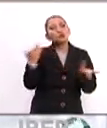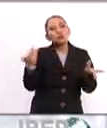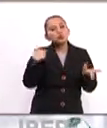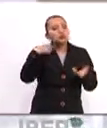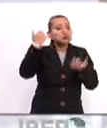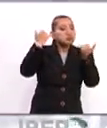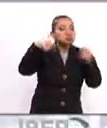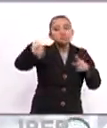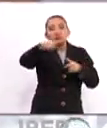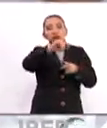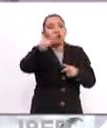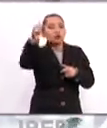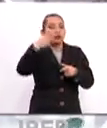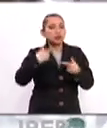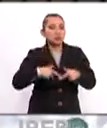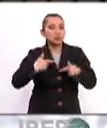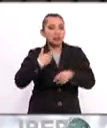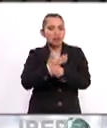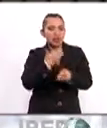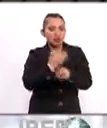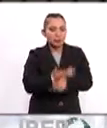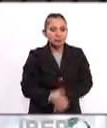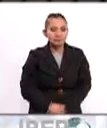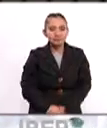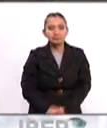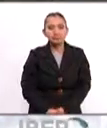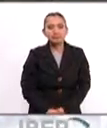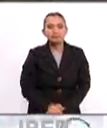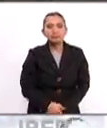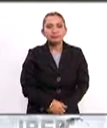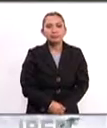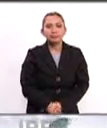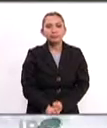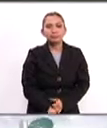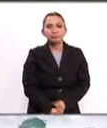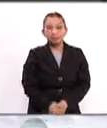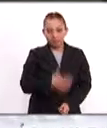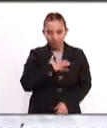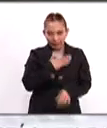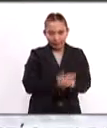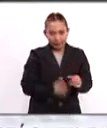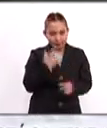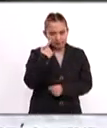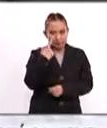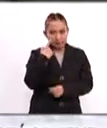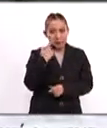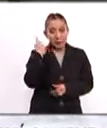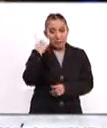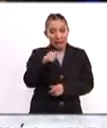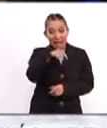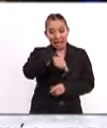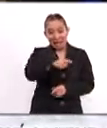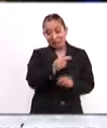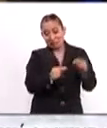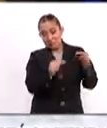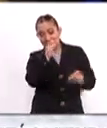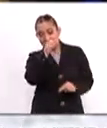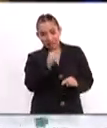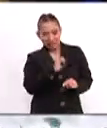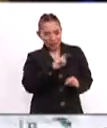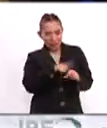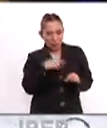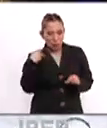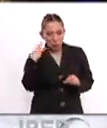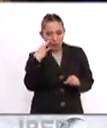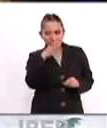sido las reacciones en el resto de los Estados Unidos, querido José? Sí, buenas tardes. Bueno, mira, aún para los estándares tan singulares